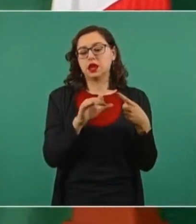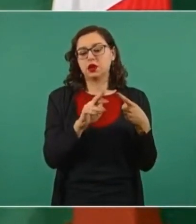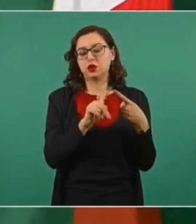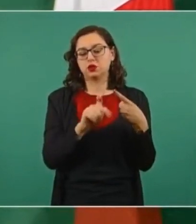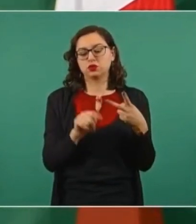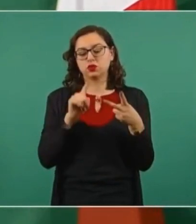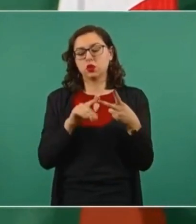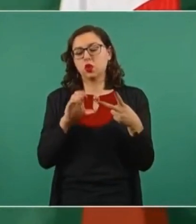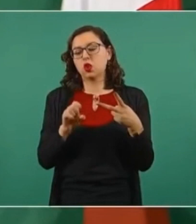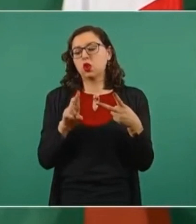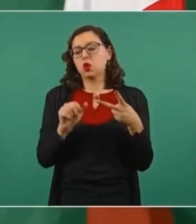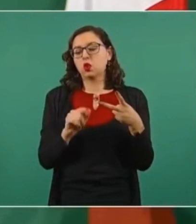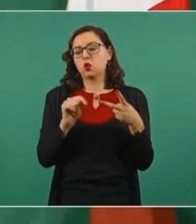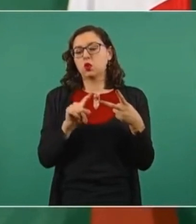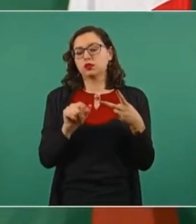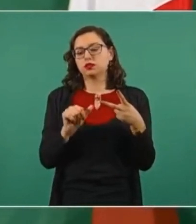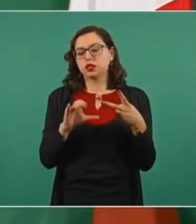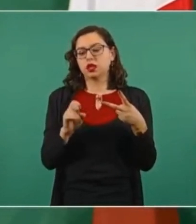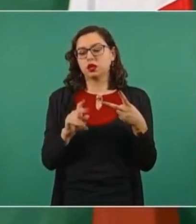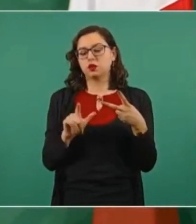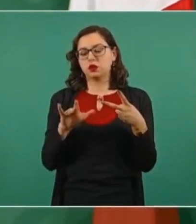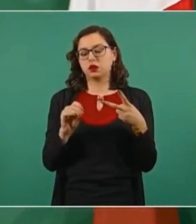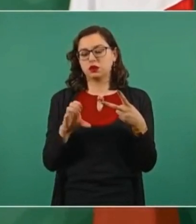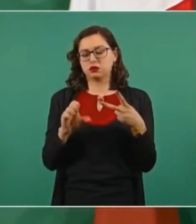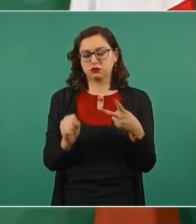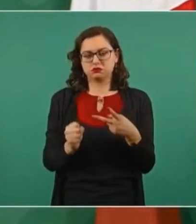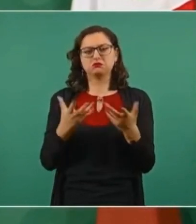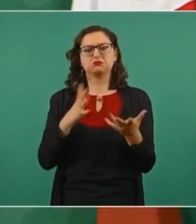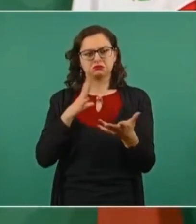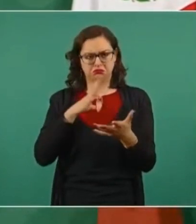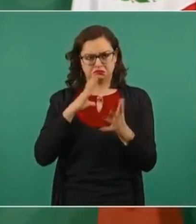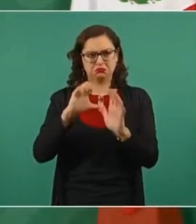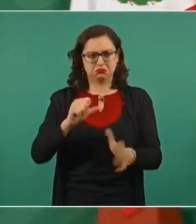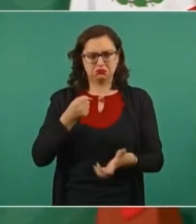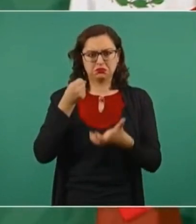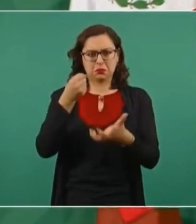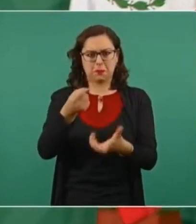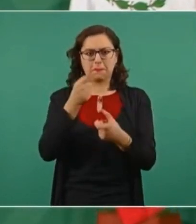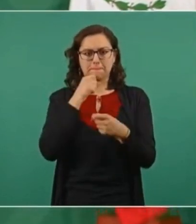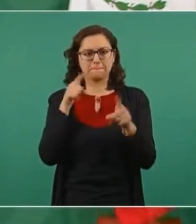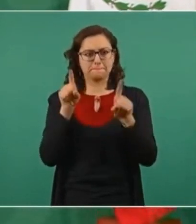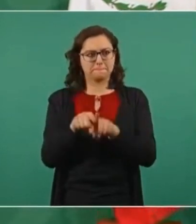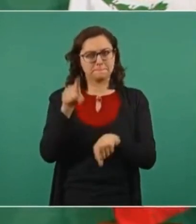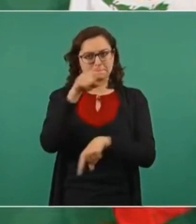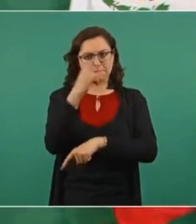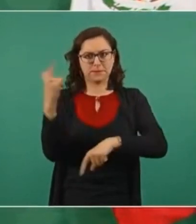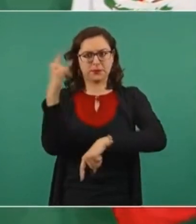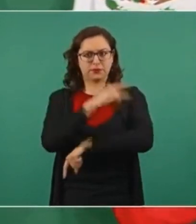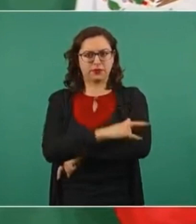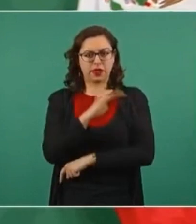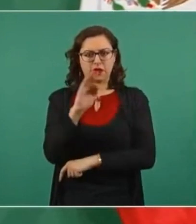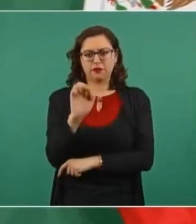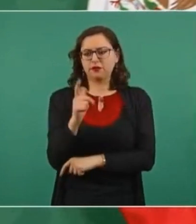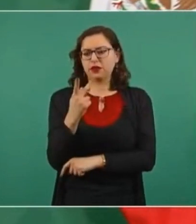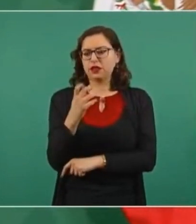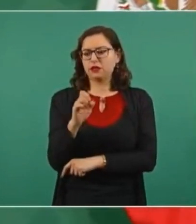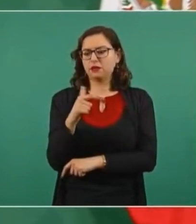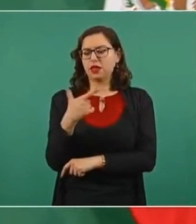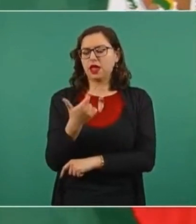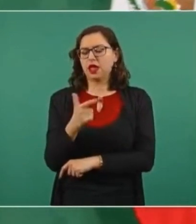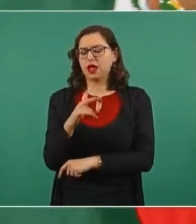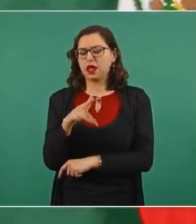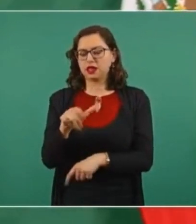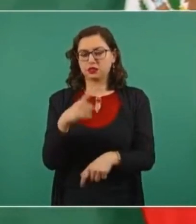Desde luego tenemos el presupuesto para concluir el aeropuerto Felipe Ángeles el 21 de marzo